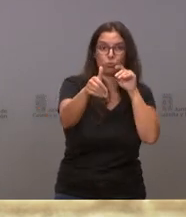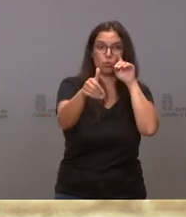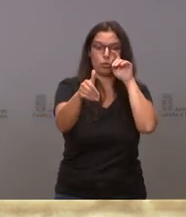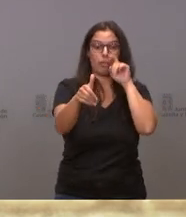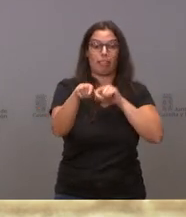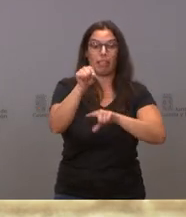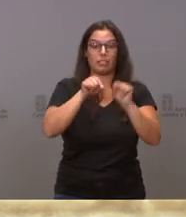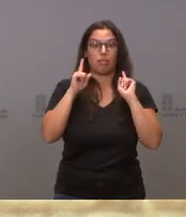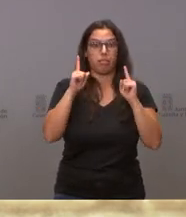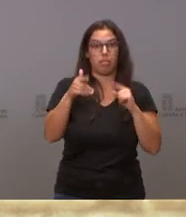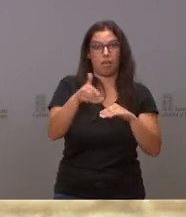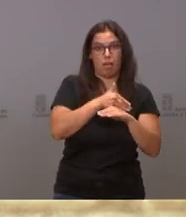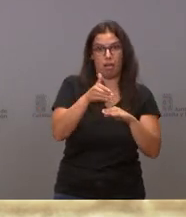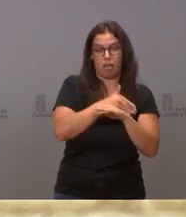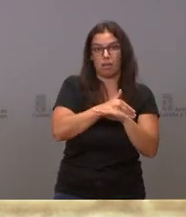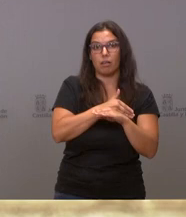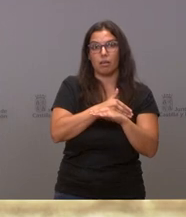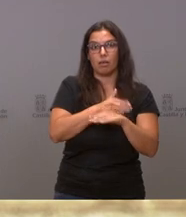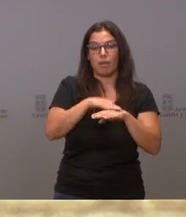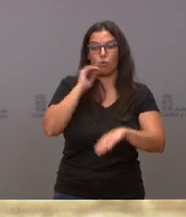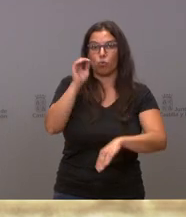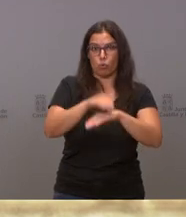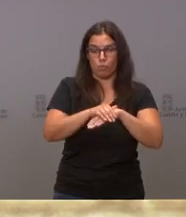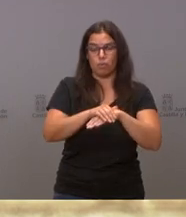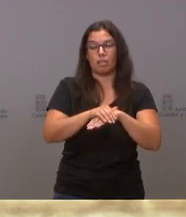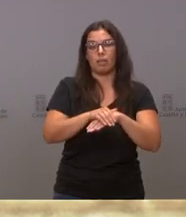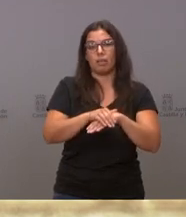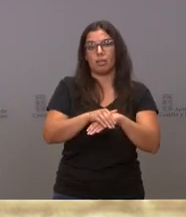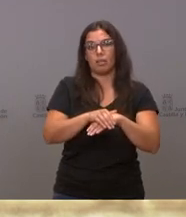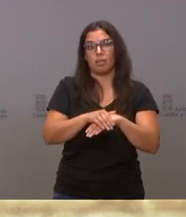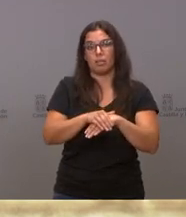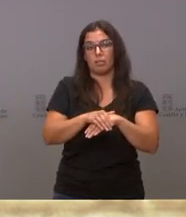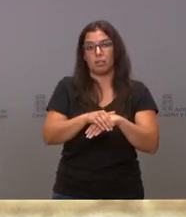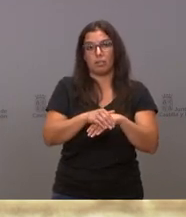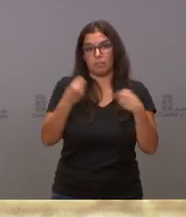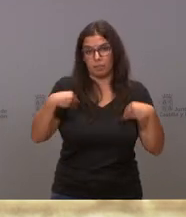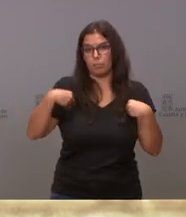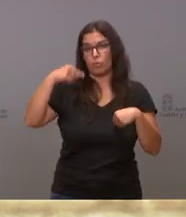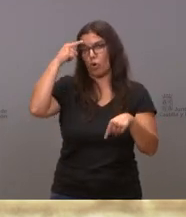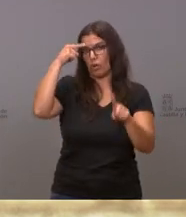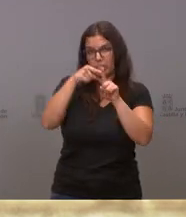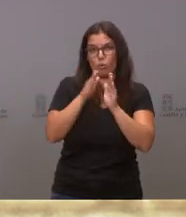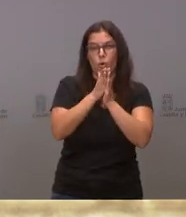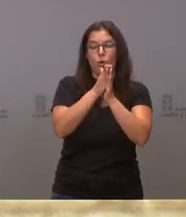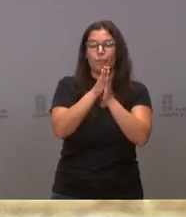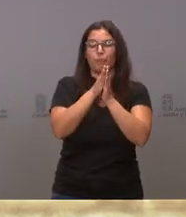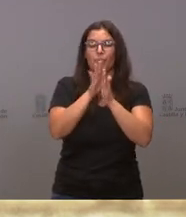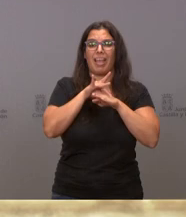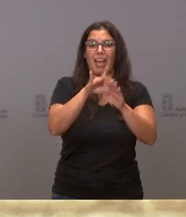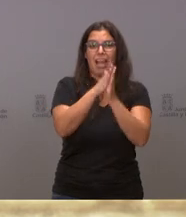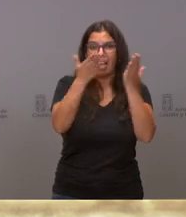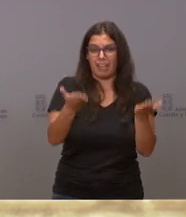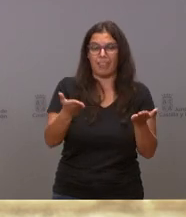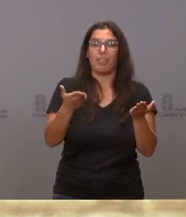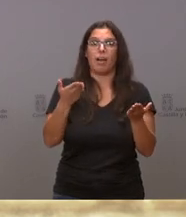decisiones de cumplimiento de la Agenda 2030, de los Objetivos de Desarrollo